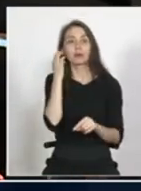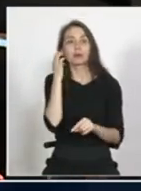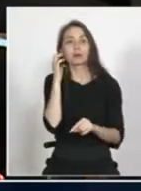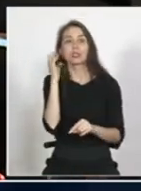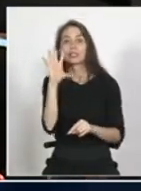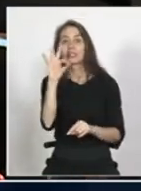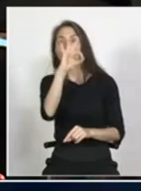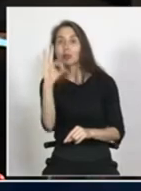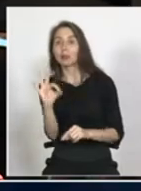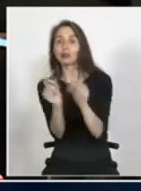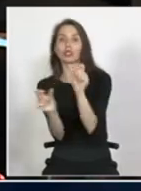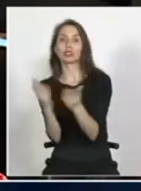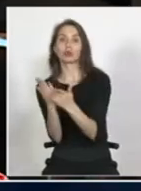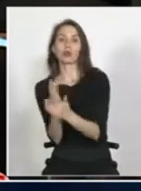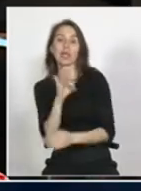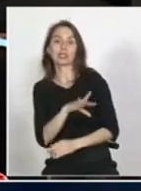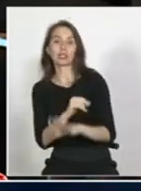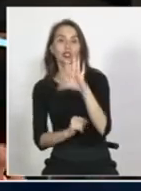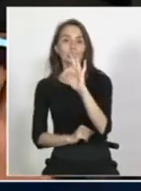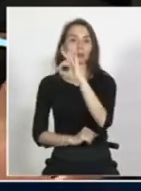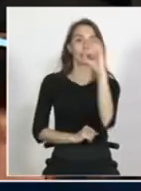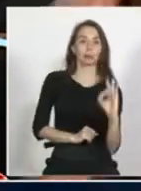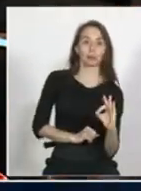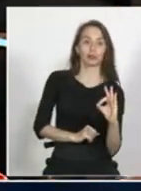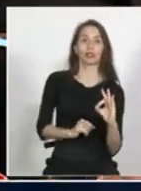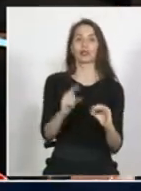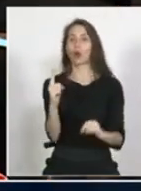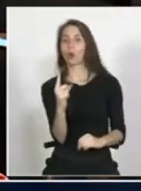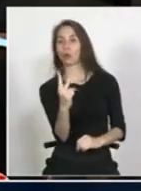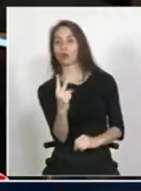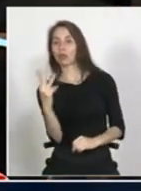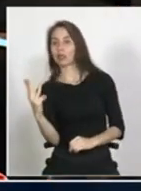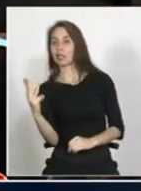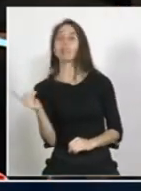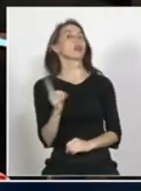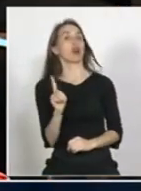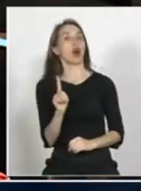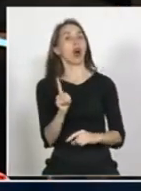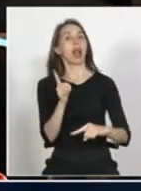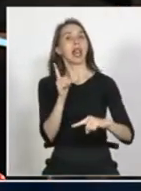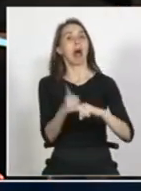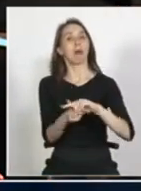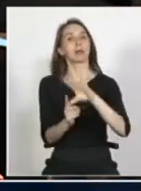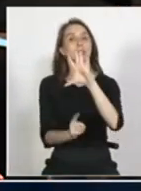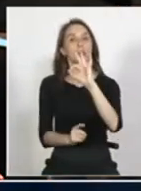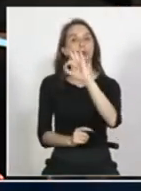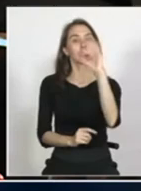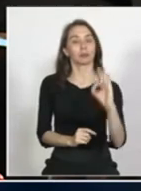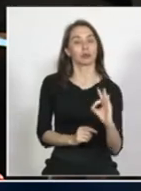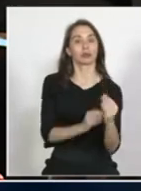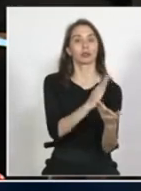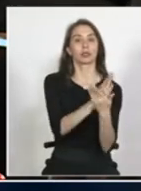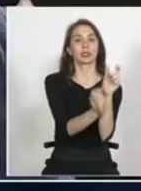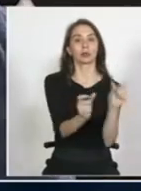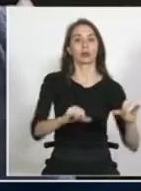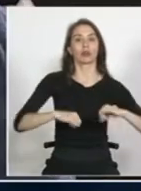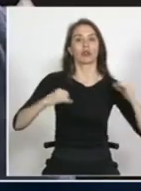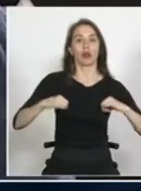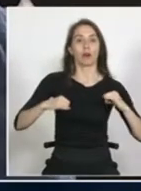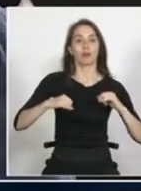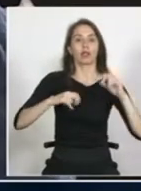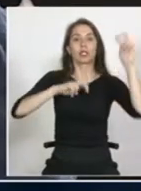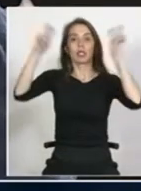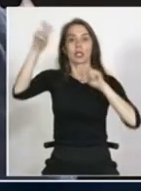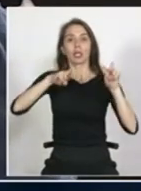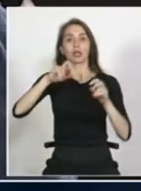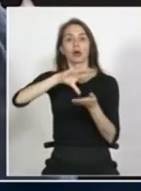eran estudiantes chilenos y la mitad o sea no que había uno o dos que era la excepción del curso la mitad eran estudiantes adolescentes migrantes porque eran